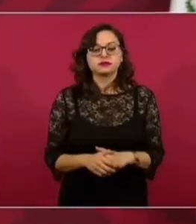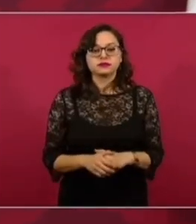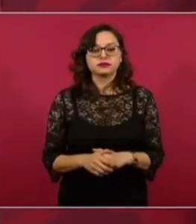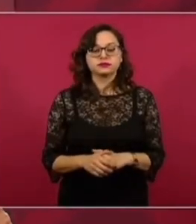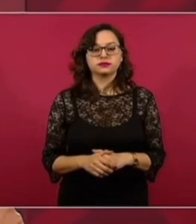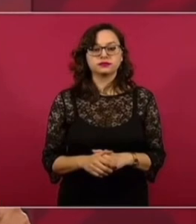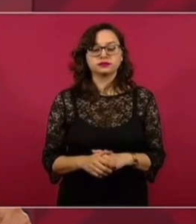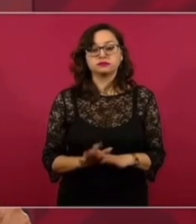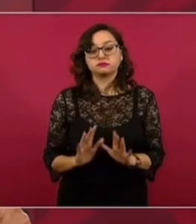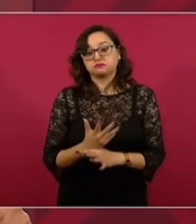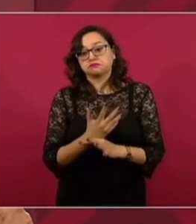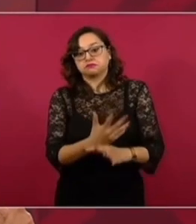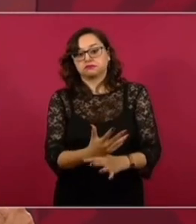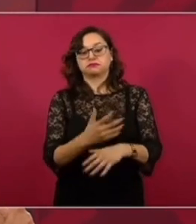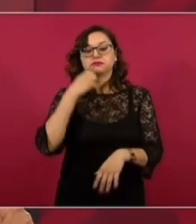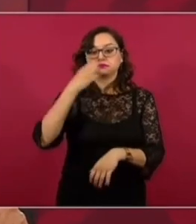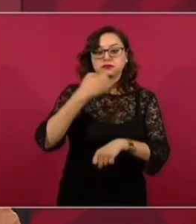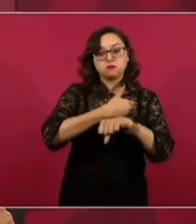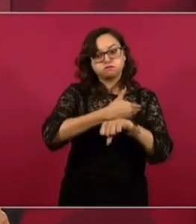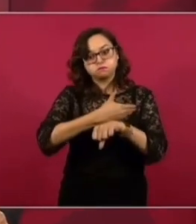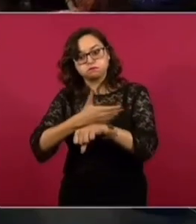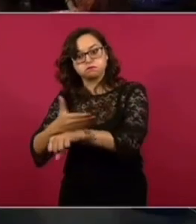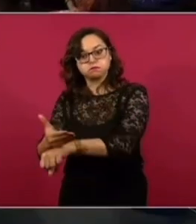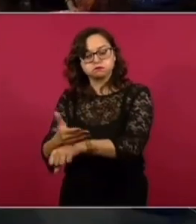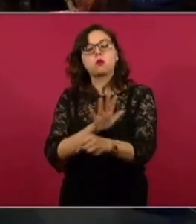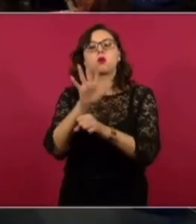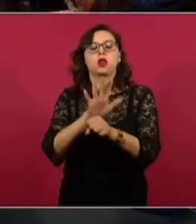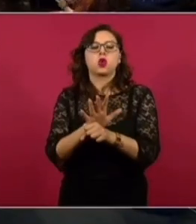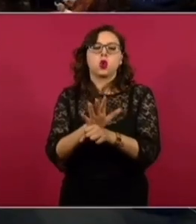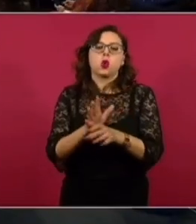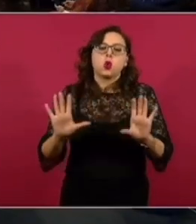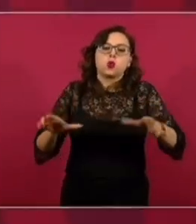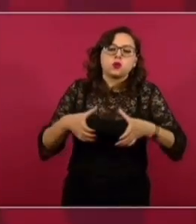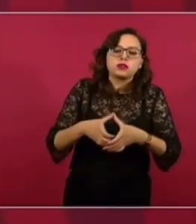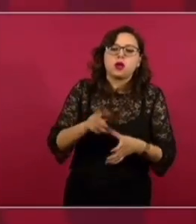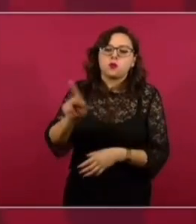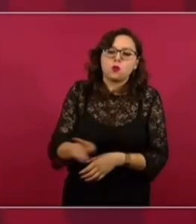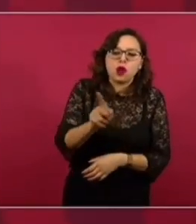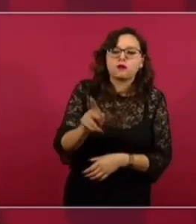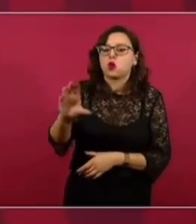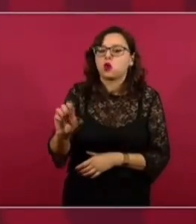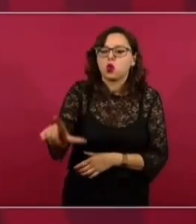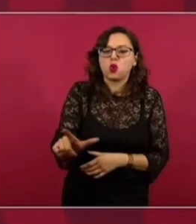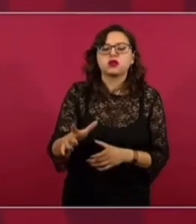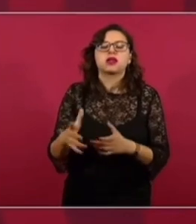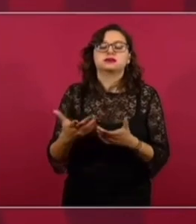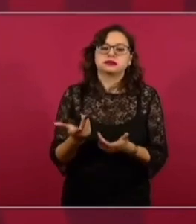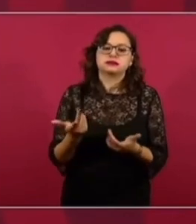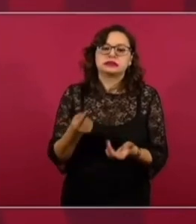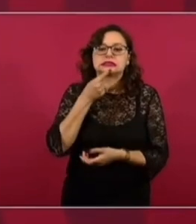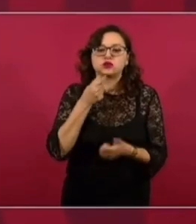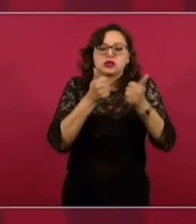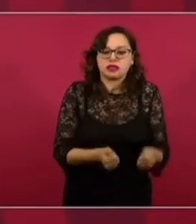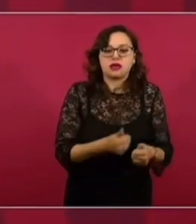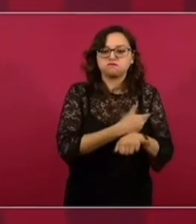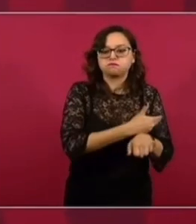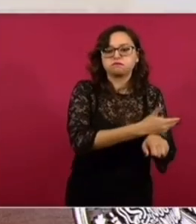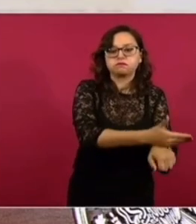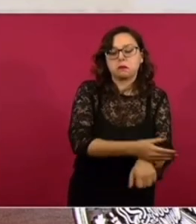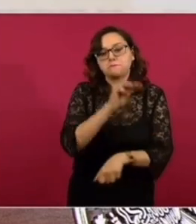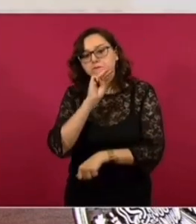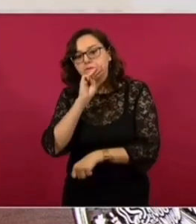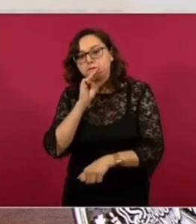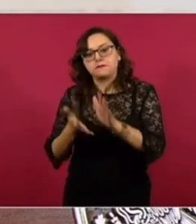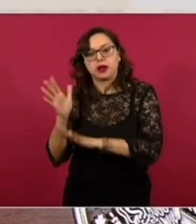Originalmente hablaron de que la escuela de tiempo completo iba a ser para las comunidades y para los pueblos y para las colonias donde se necesitara que se quedaran los niños porque las madres iban a